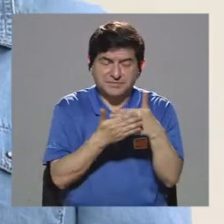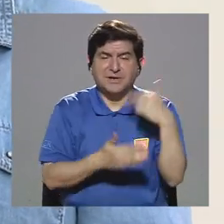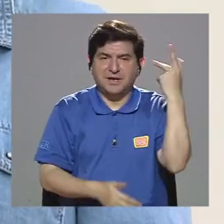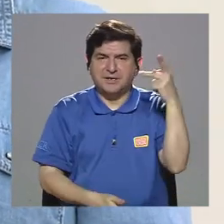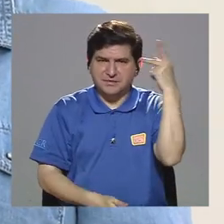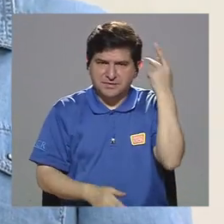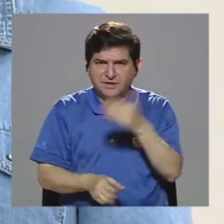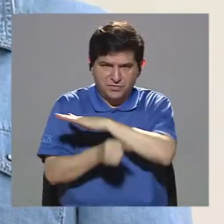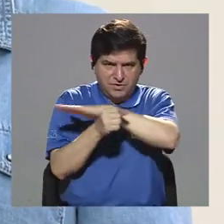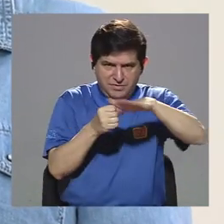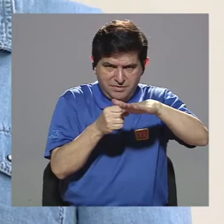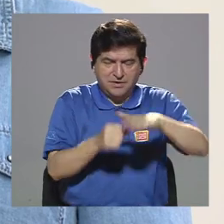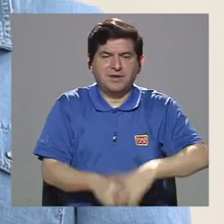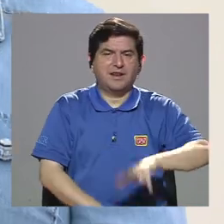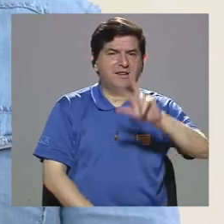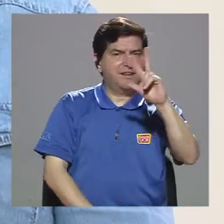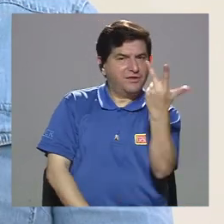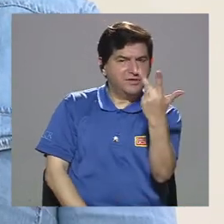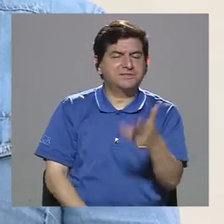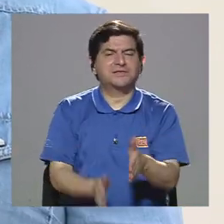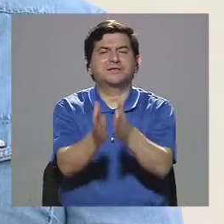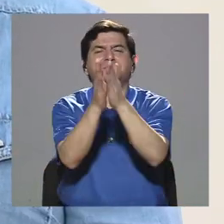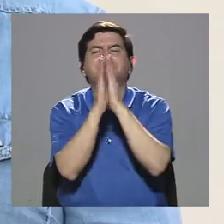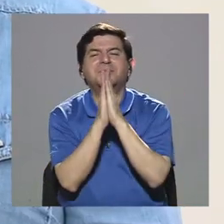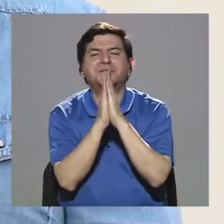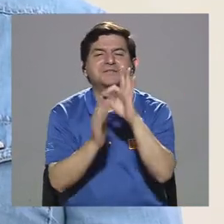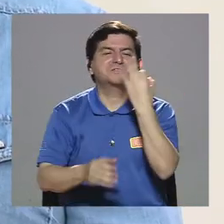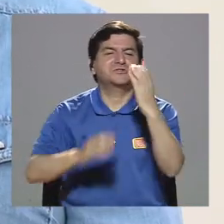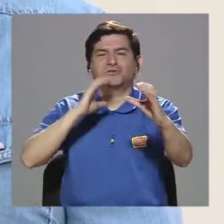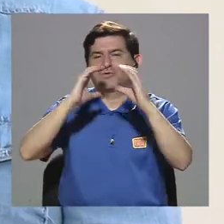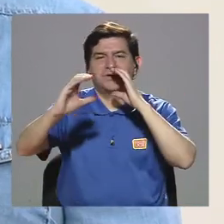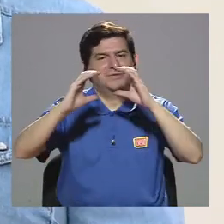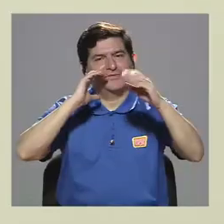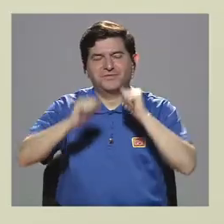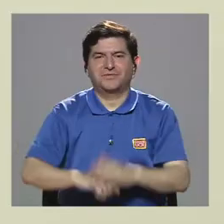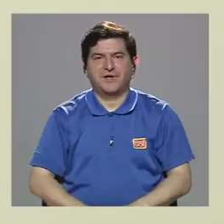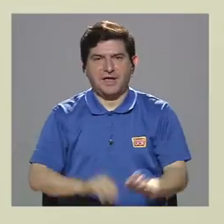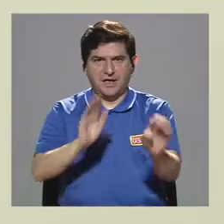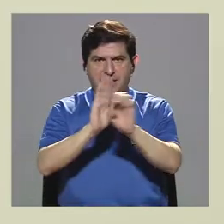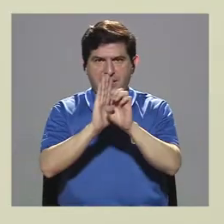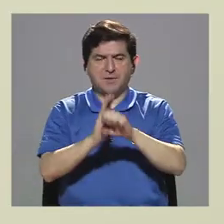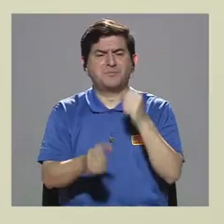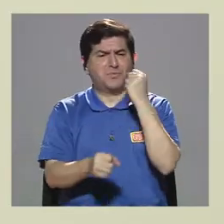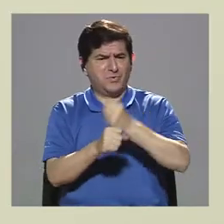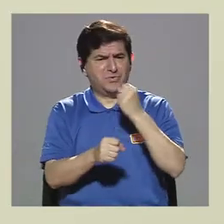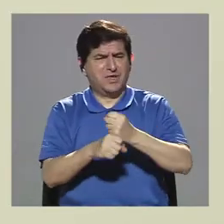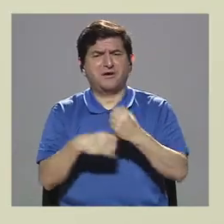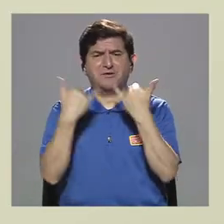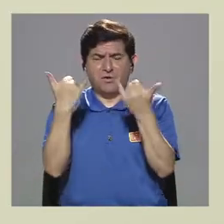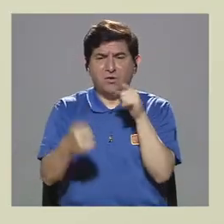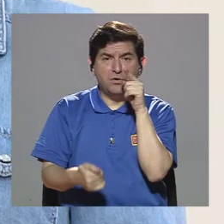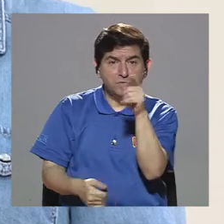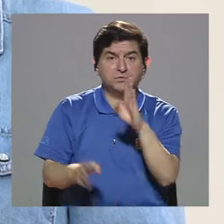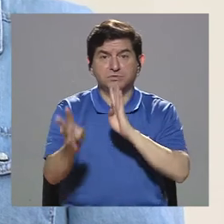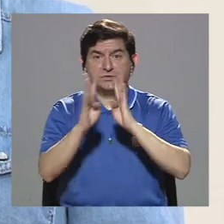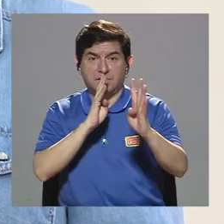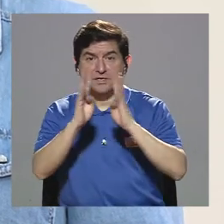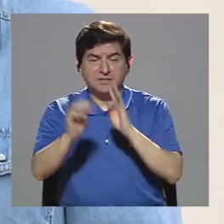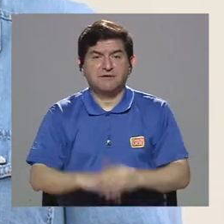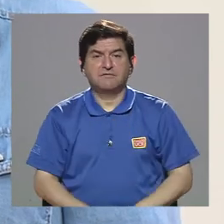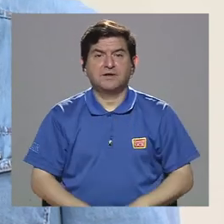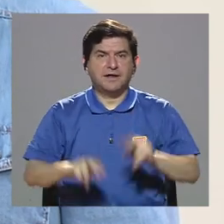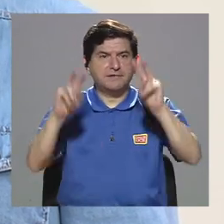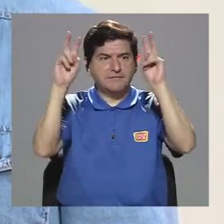y lo tercero es un llamado también a los medios de comunicación por ejemplo este esfuerzo que están haciendo ustedes de hablar sobre una